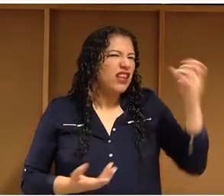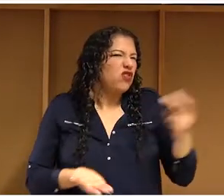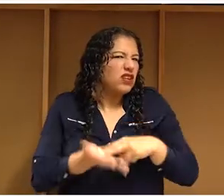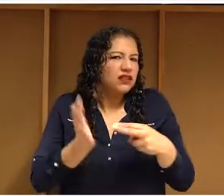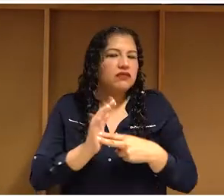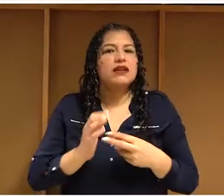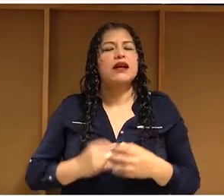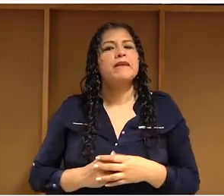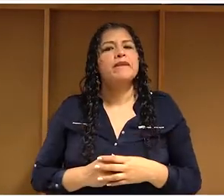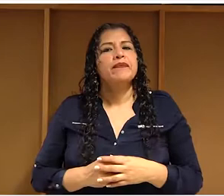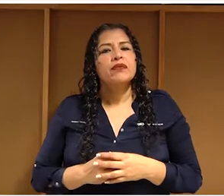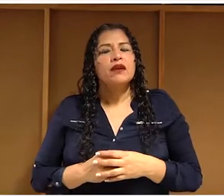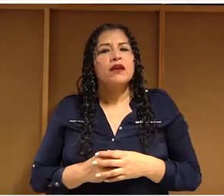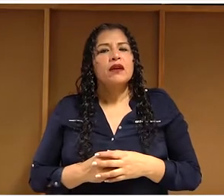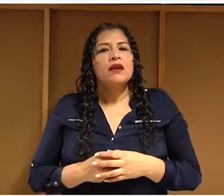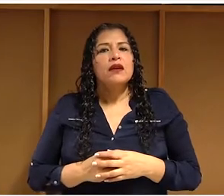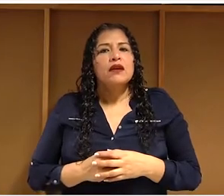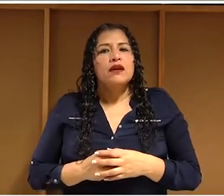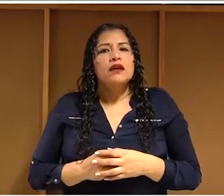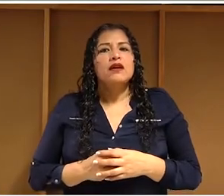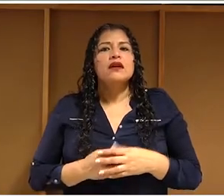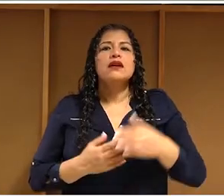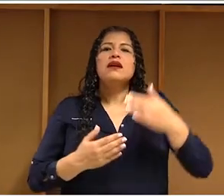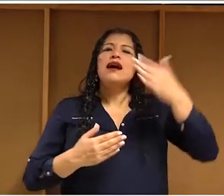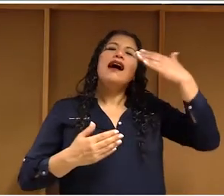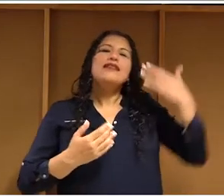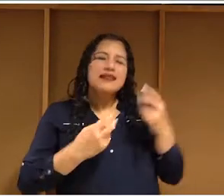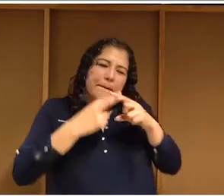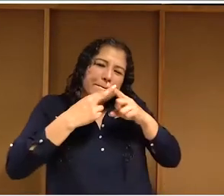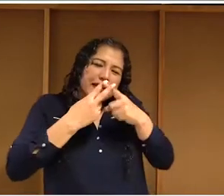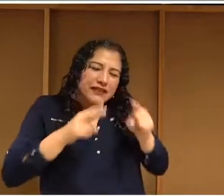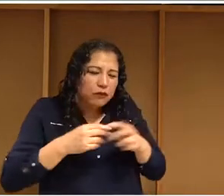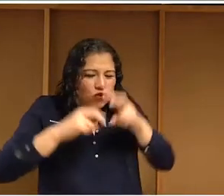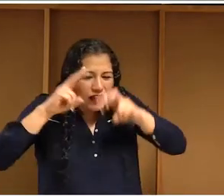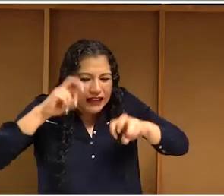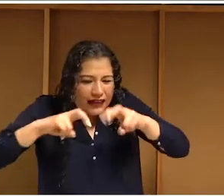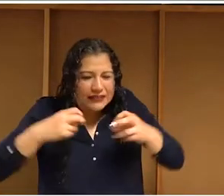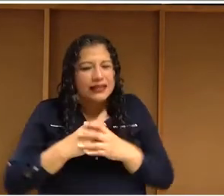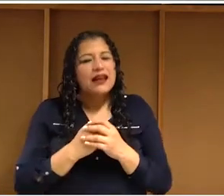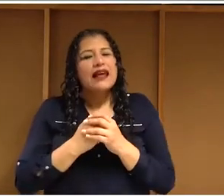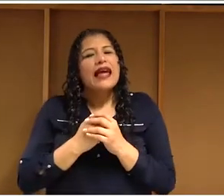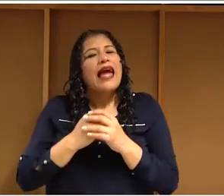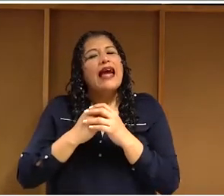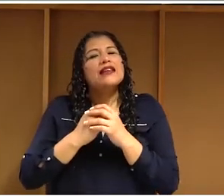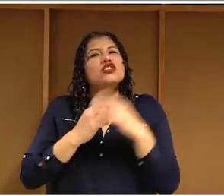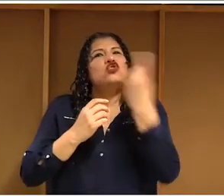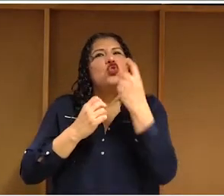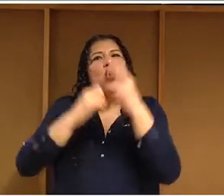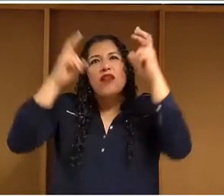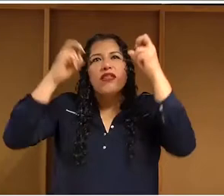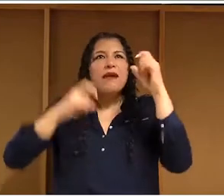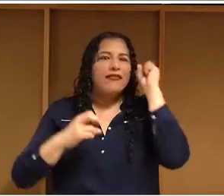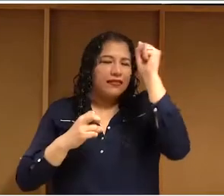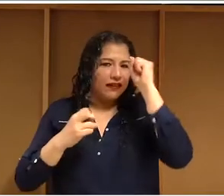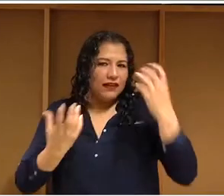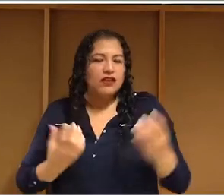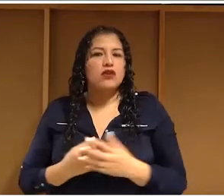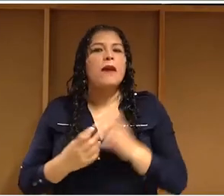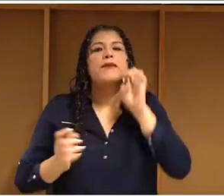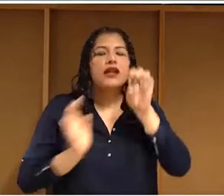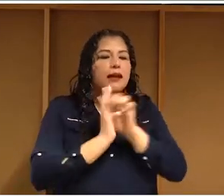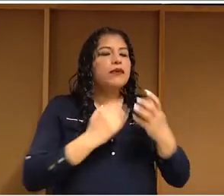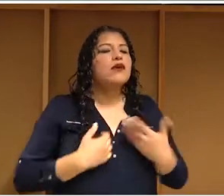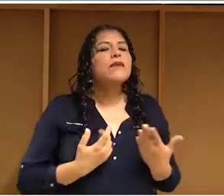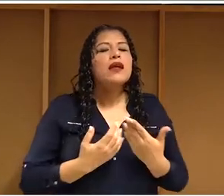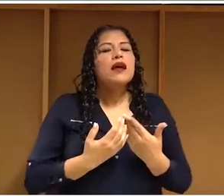Porque empezamos trabajando primero en derechos aislados, etc. Y nos dimos cuenta en algún momento que cuando íbamos y nos aproximábamos a una persona y le decíamos,